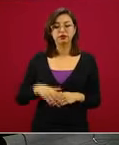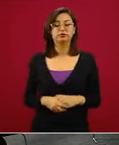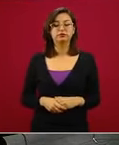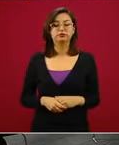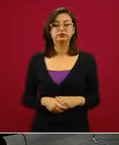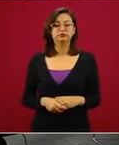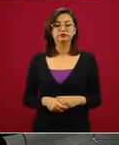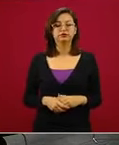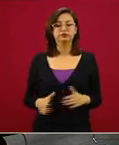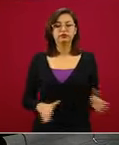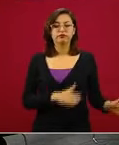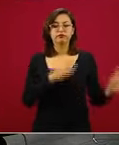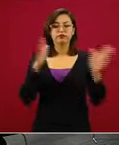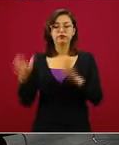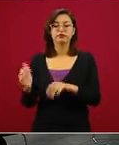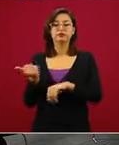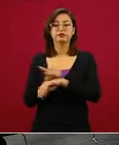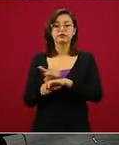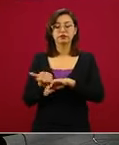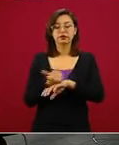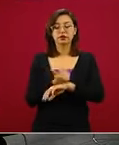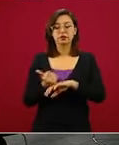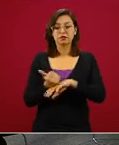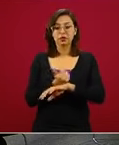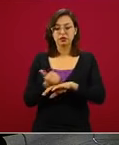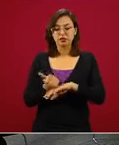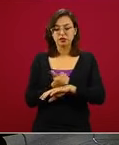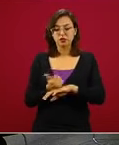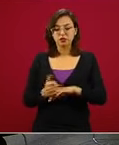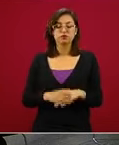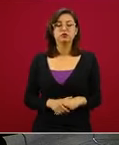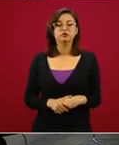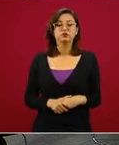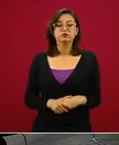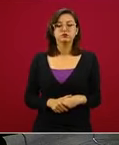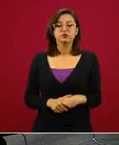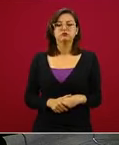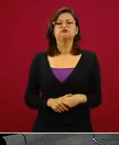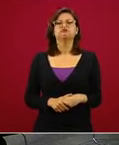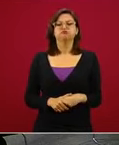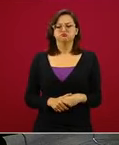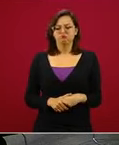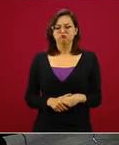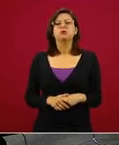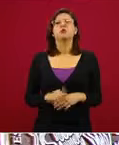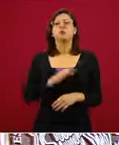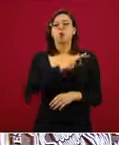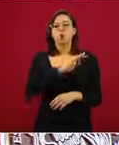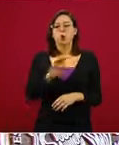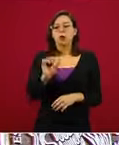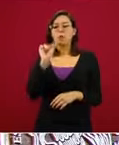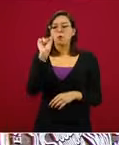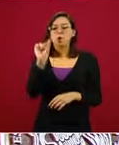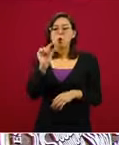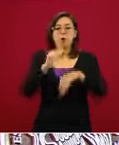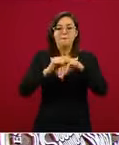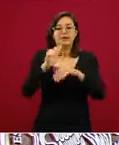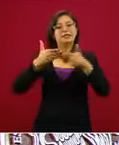En el amarillo, cuando el semáforo está en amarillo, de nuevo se amplía las